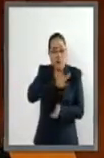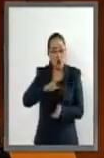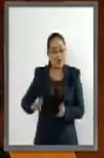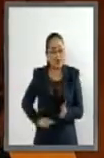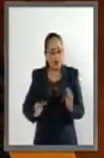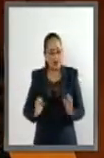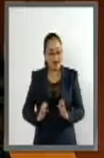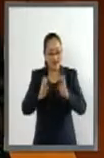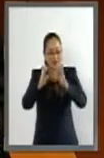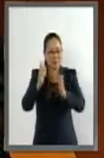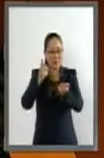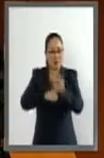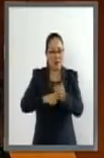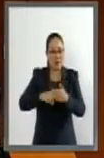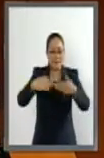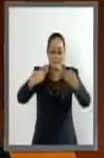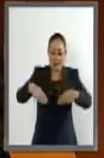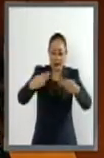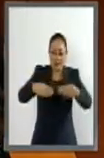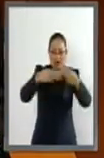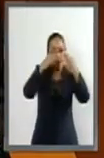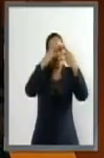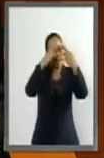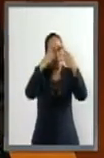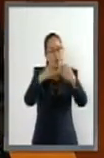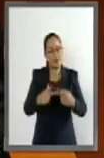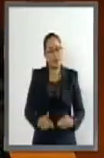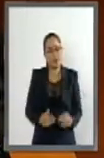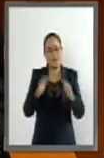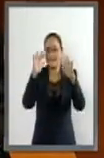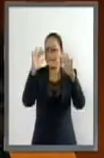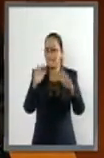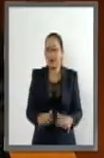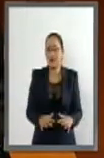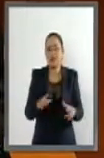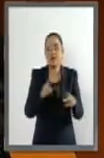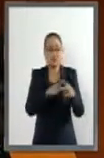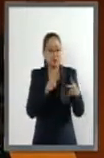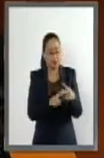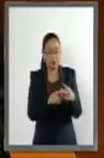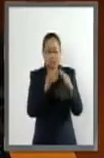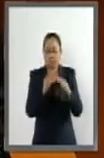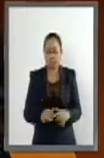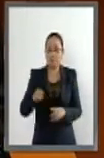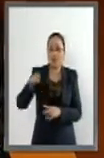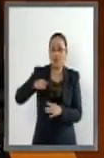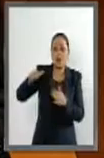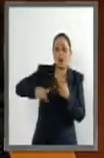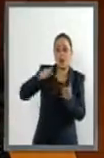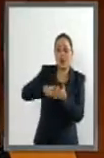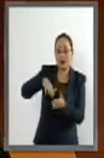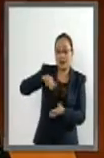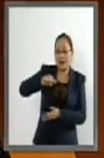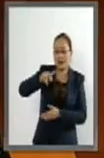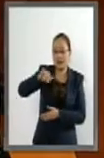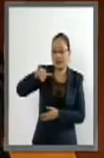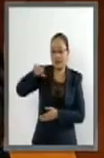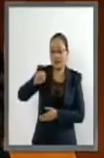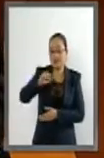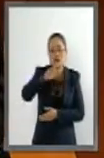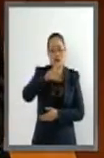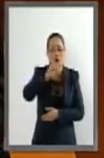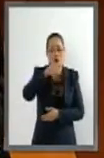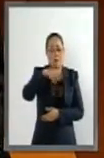y el Mercado de la Ciudad. Por su parte, en Matías Romero, se reportaron